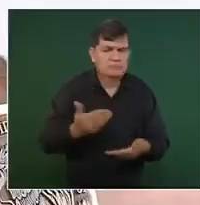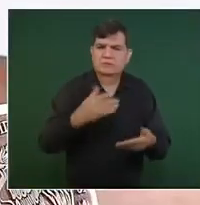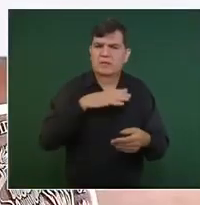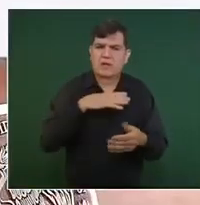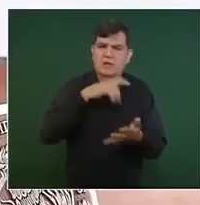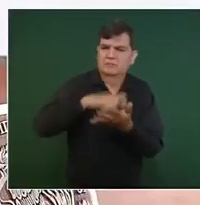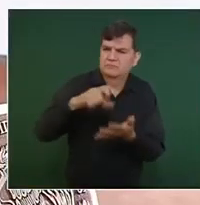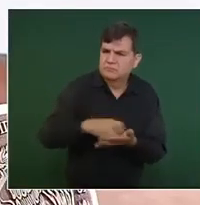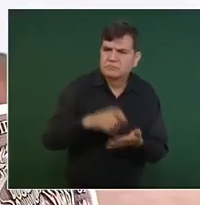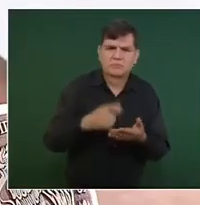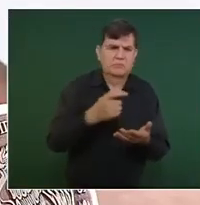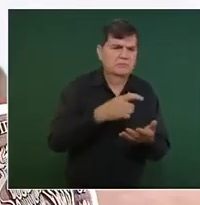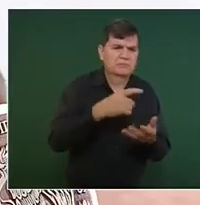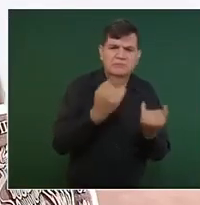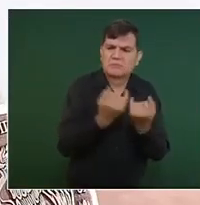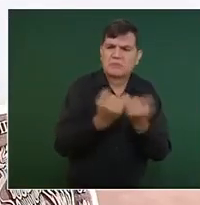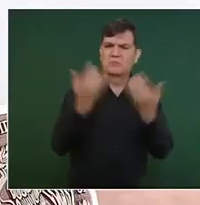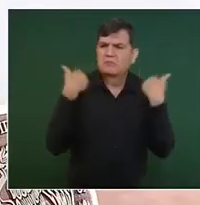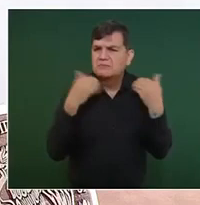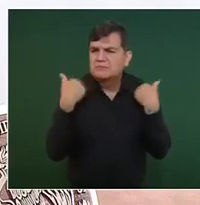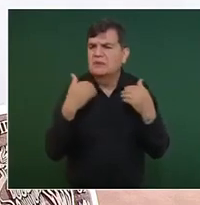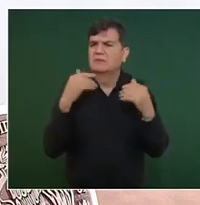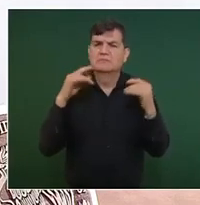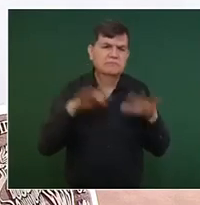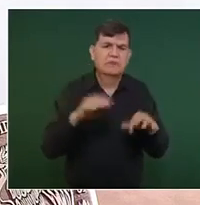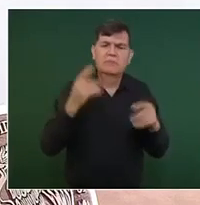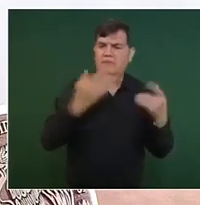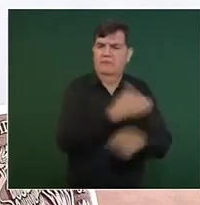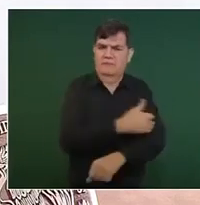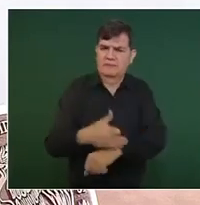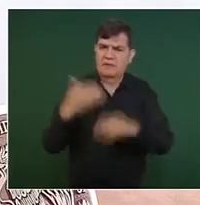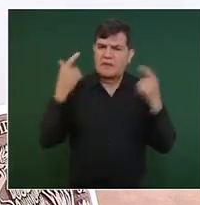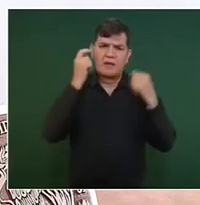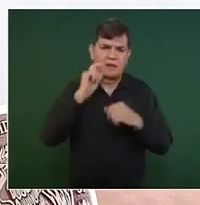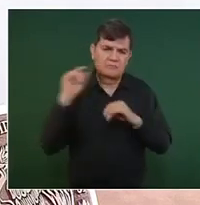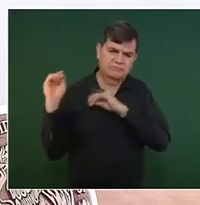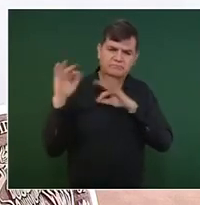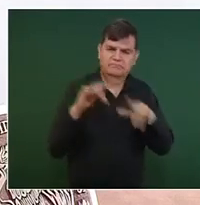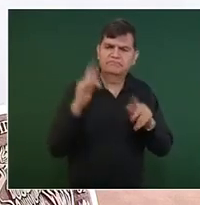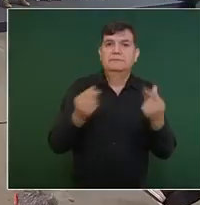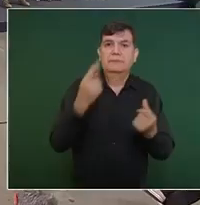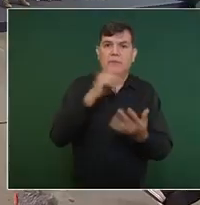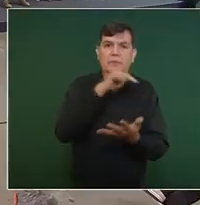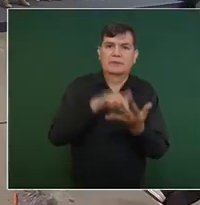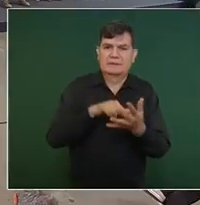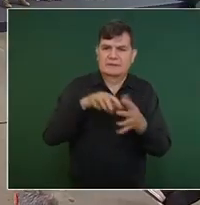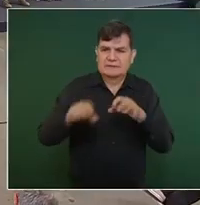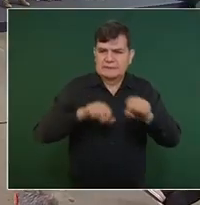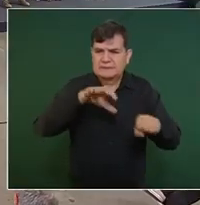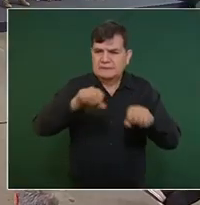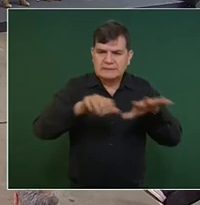opciones de consumo, esparcimiento para las familias guerrerenses y para los visitantes. Bueno,